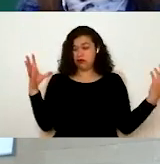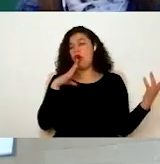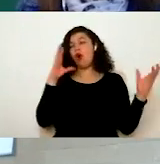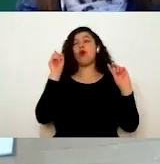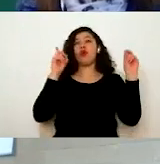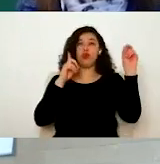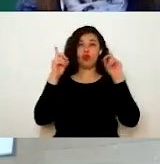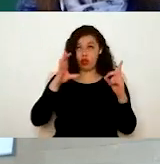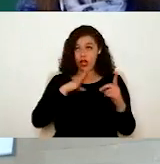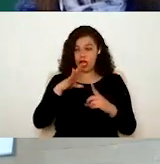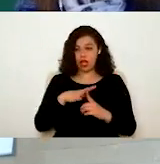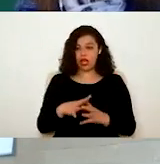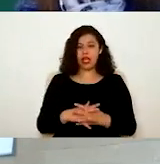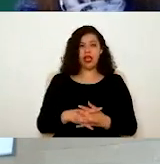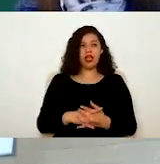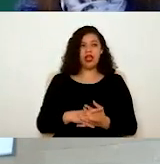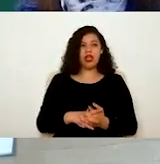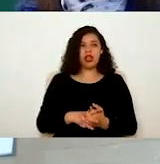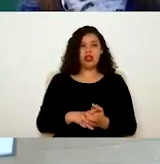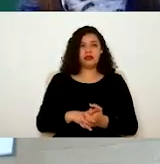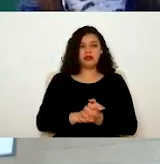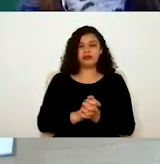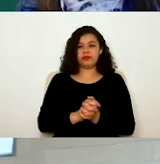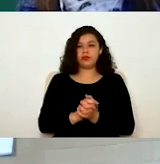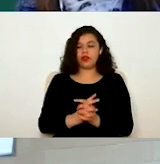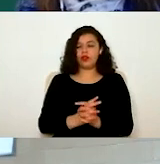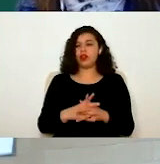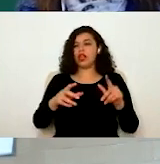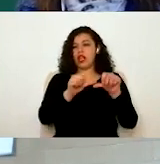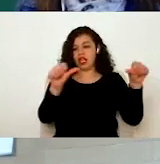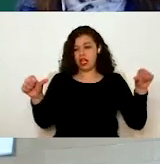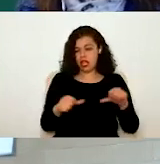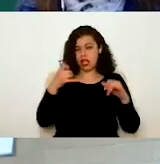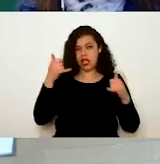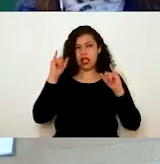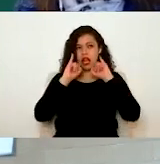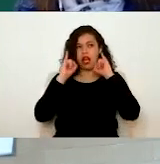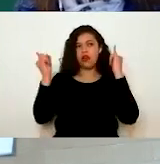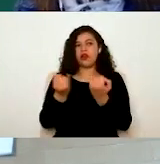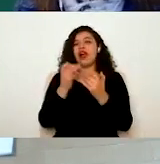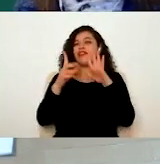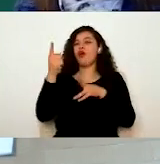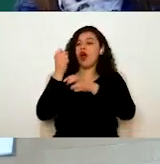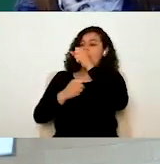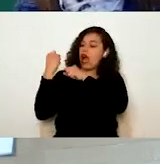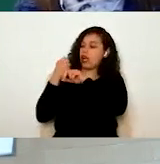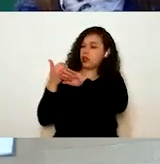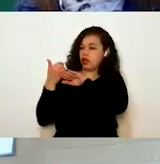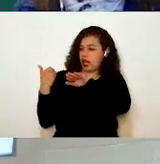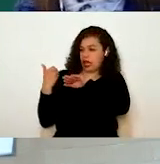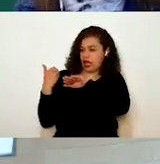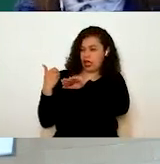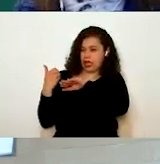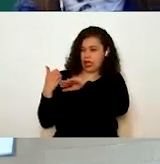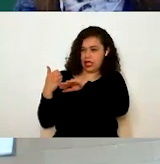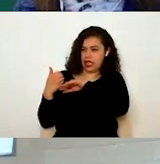o que pudieran tener con los diferentes áreas de la junta, habrán notado que desde el año pasado, cuando ustedes hablan a